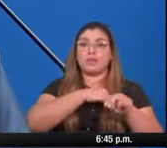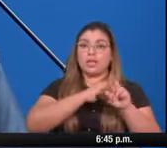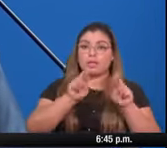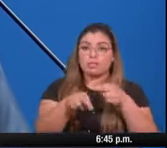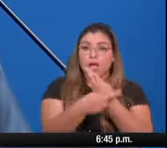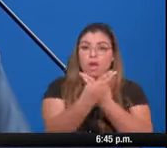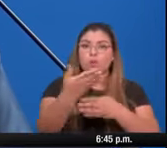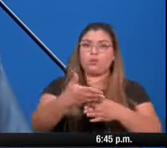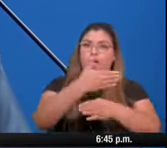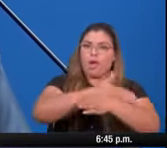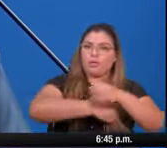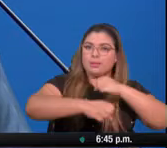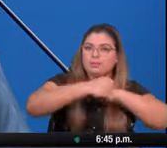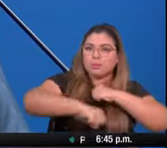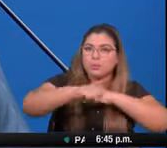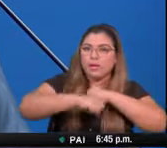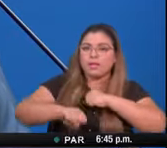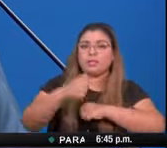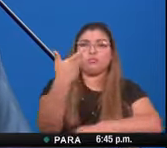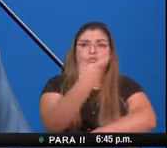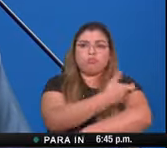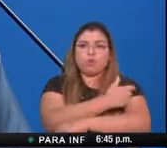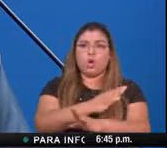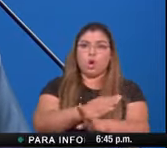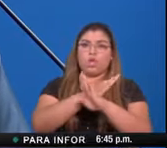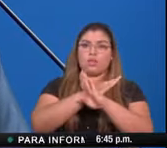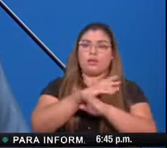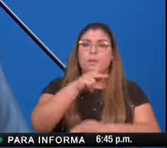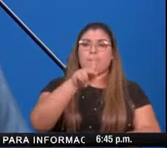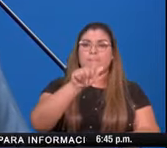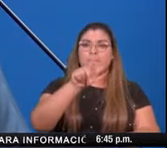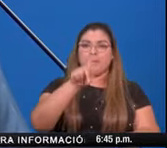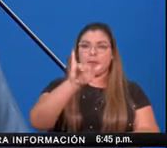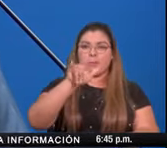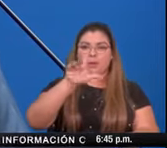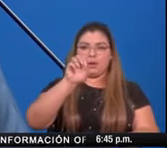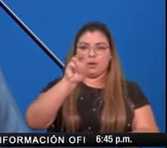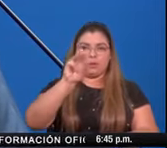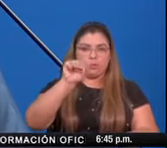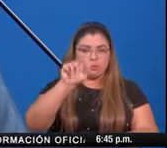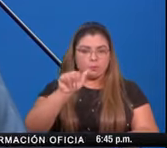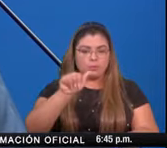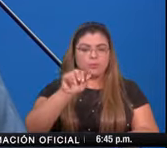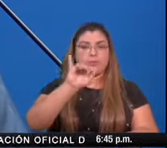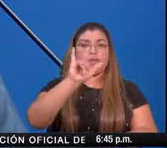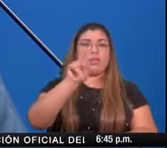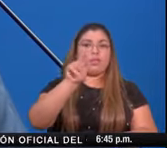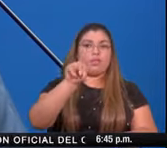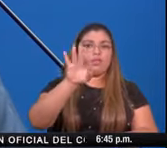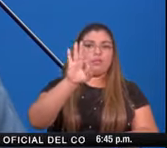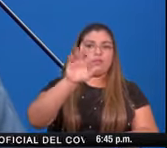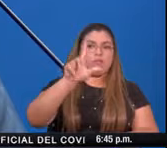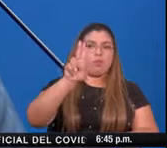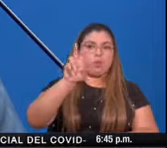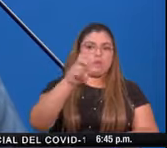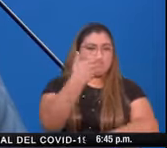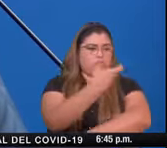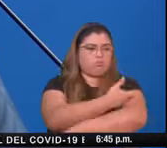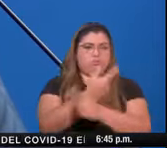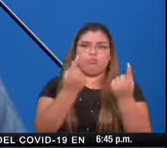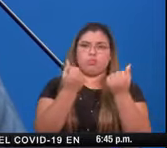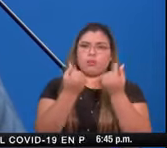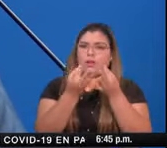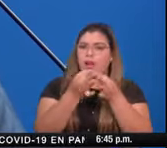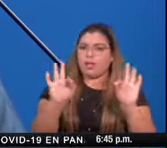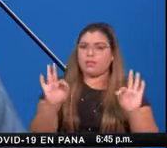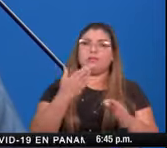ministerio de salud en las jornadas de vacunación contra la influencia y el virus del papiloma humano entre otras las mismas son completamente gratis